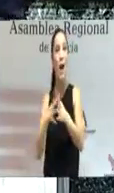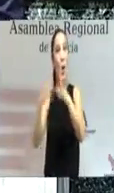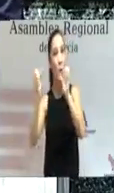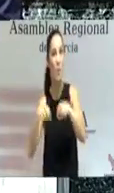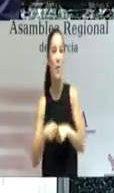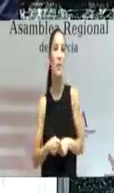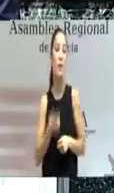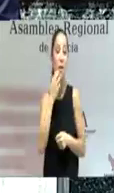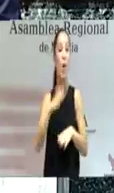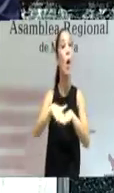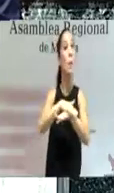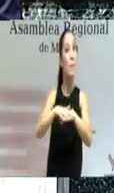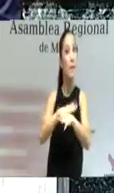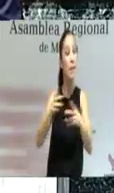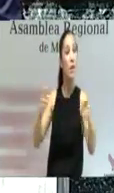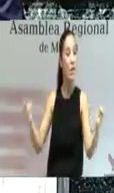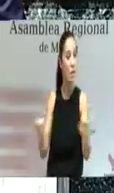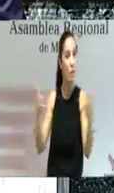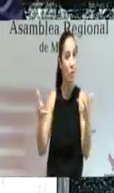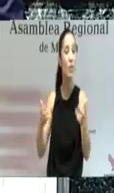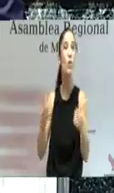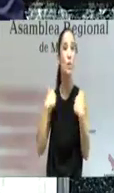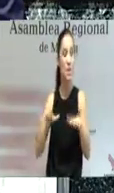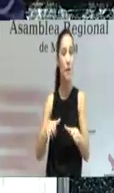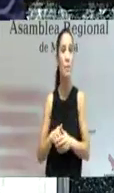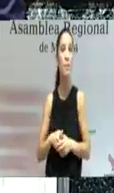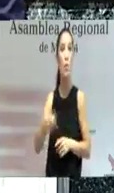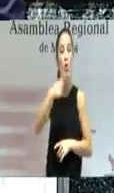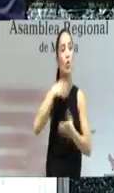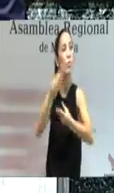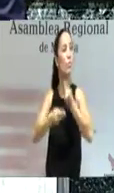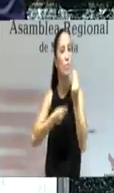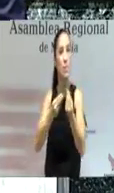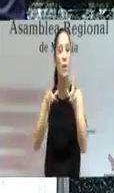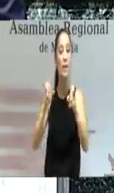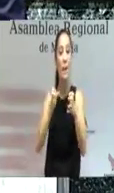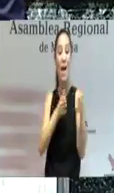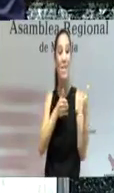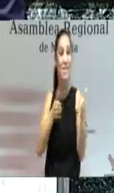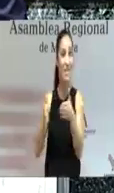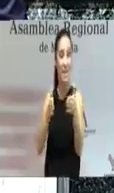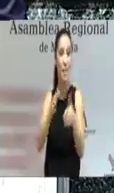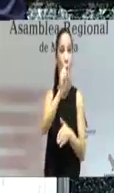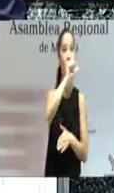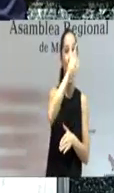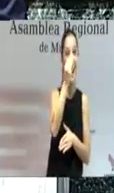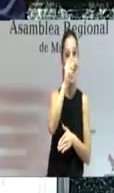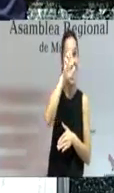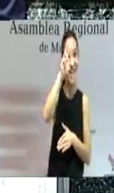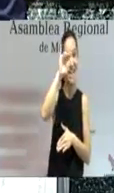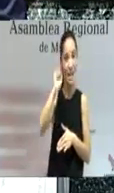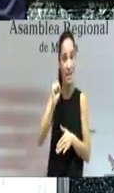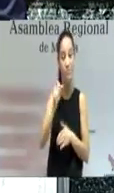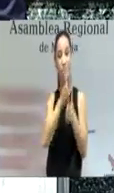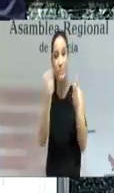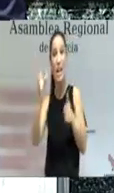visto bueno del Ministerio de Fomento para la ejecución por nuestra parte del tramo Alquería-Santomera de la